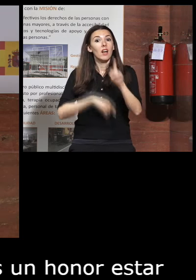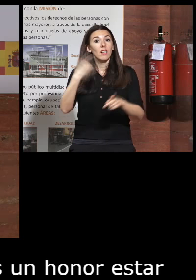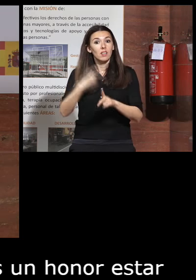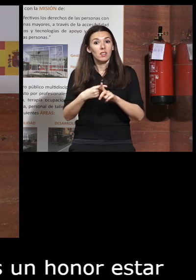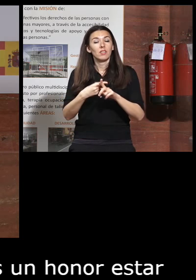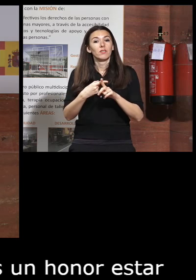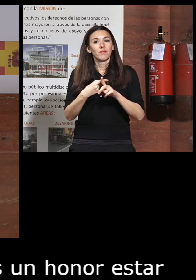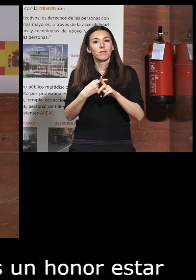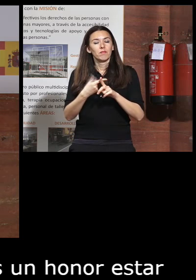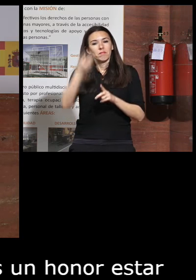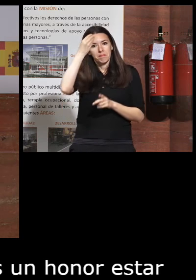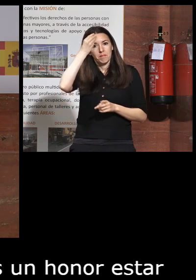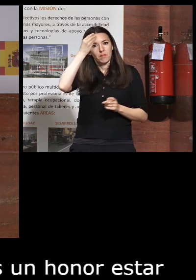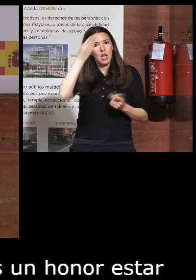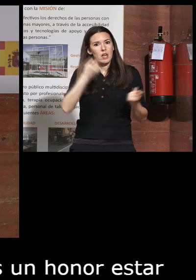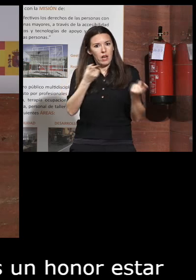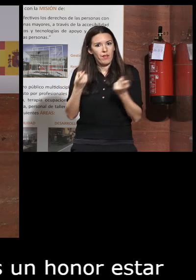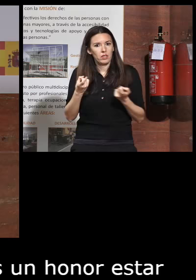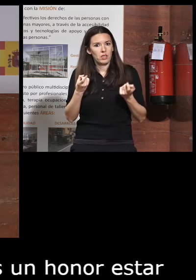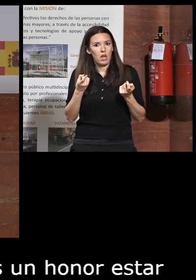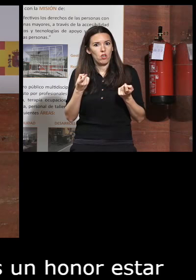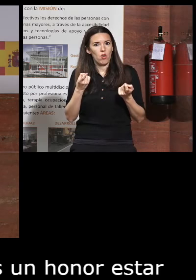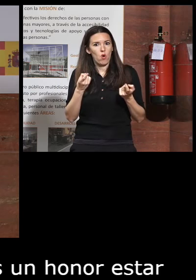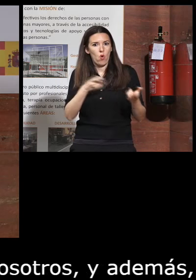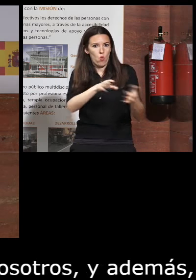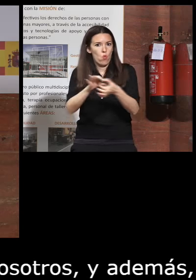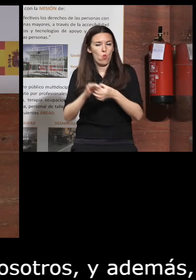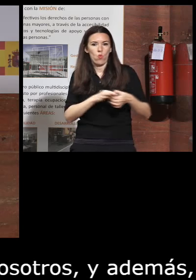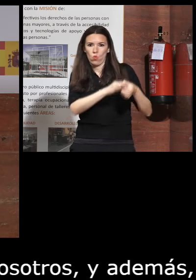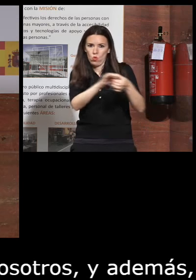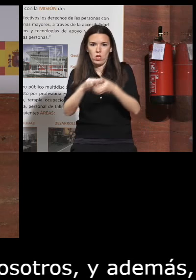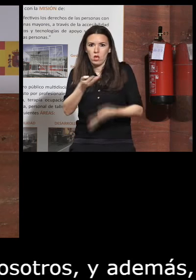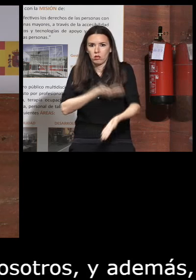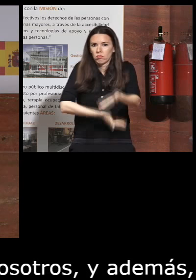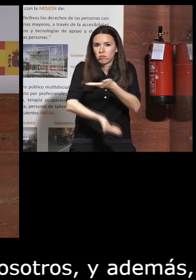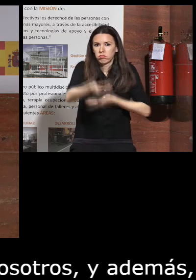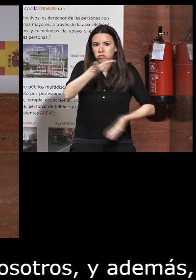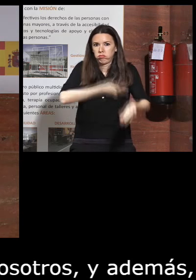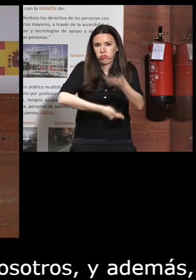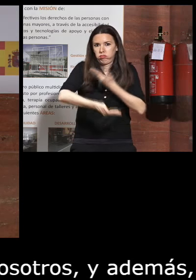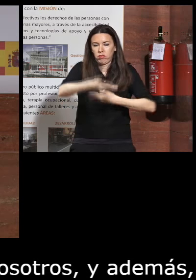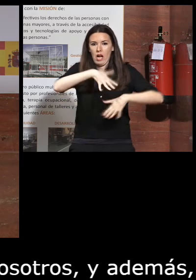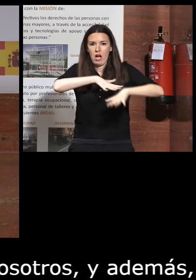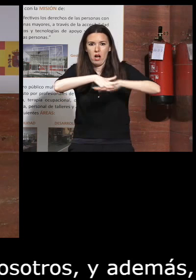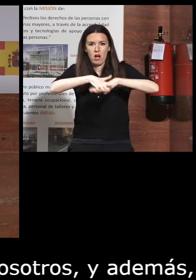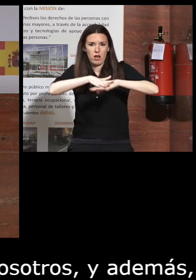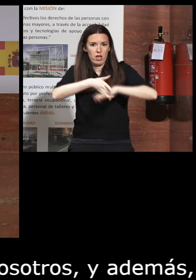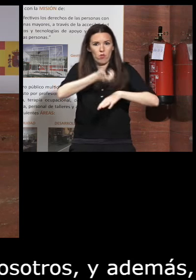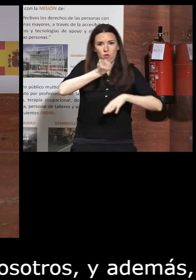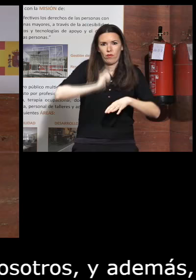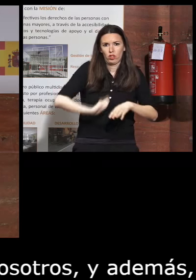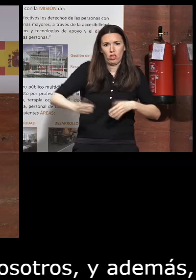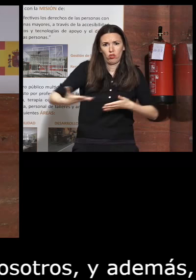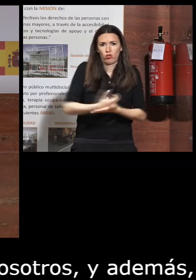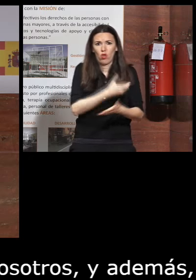creo que es necesario unir lazos y tejer red entre unos profesionales y otros